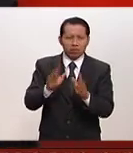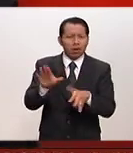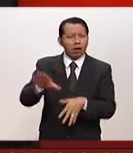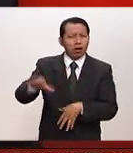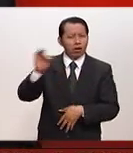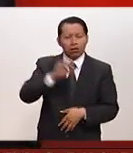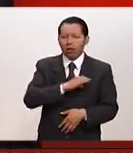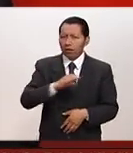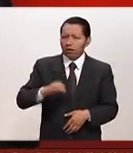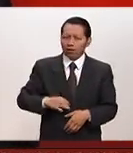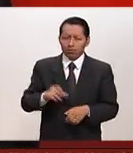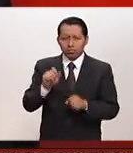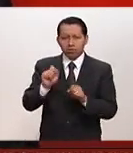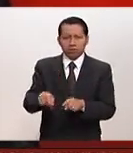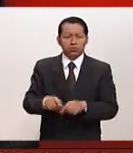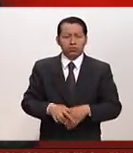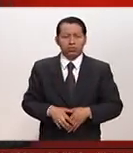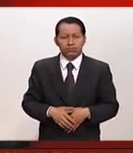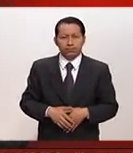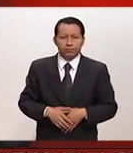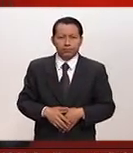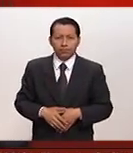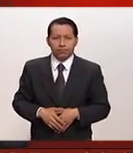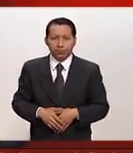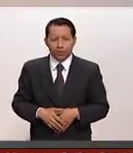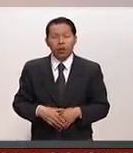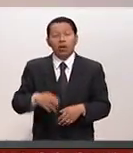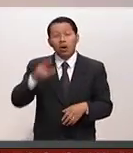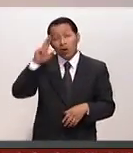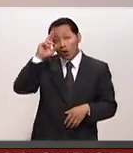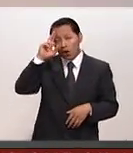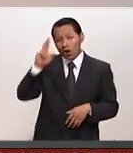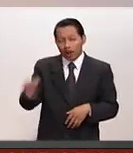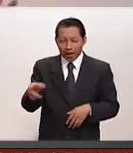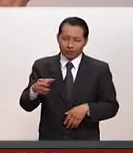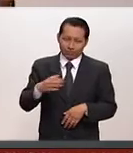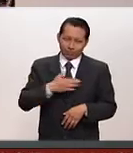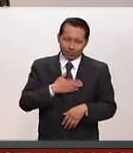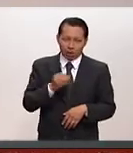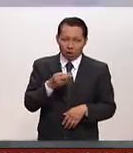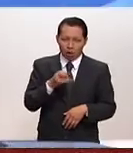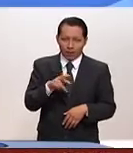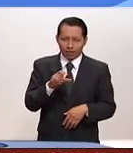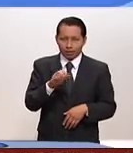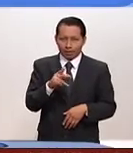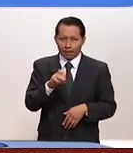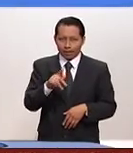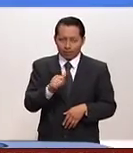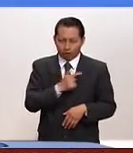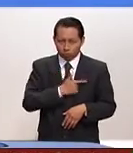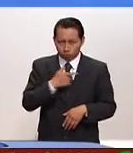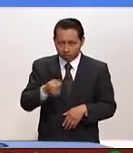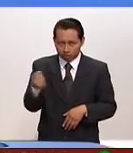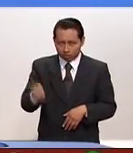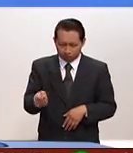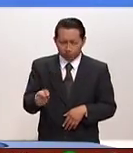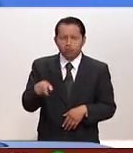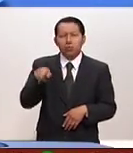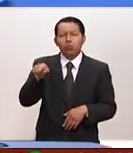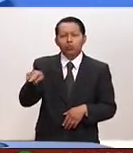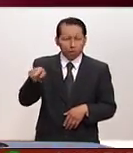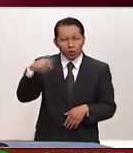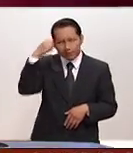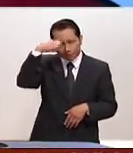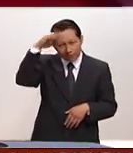el candidato de ese partido. La Borde, así es, te saluda con mucho gusto, Marce Pérez. tú, desde tu análisis, de tu experiencia en términos